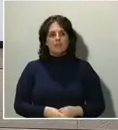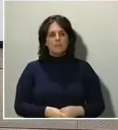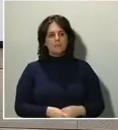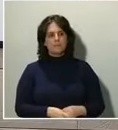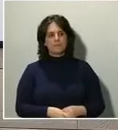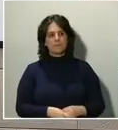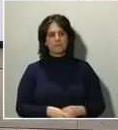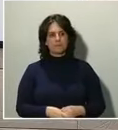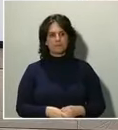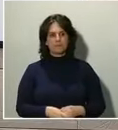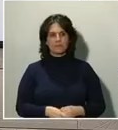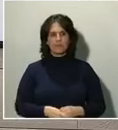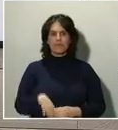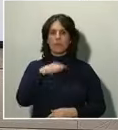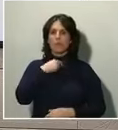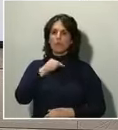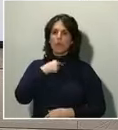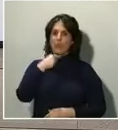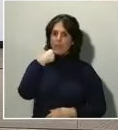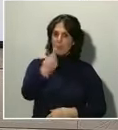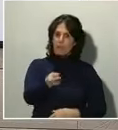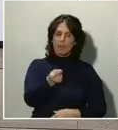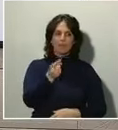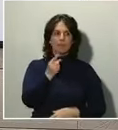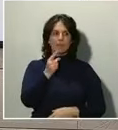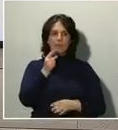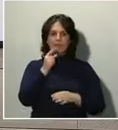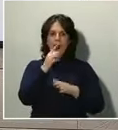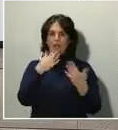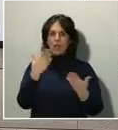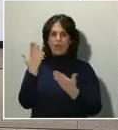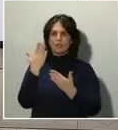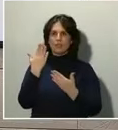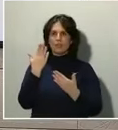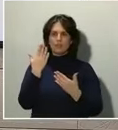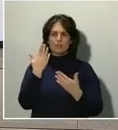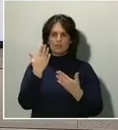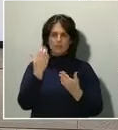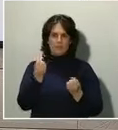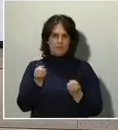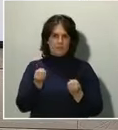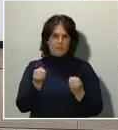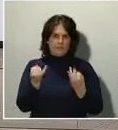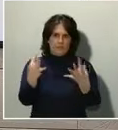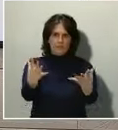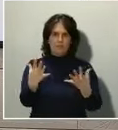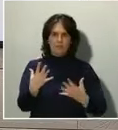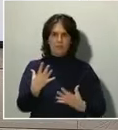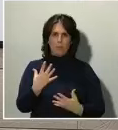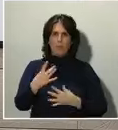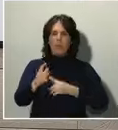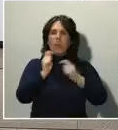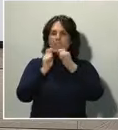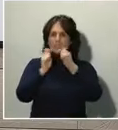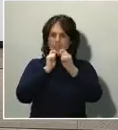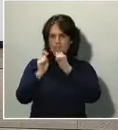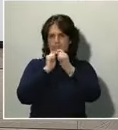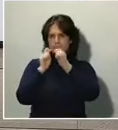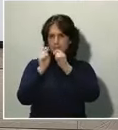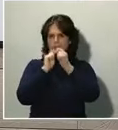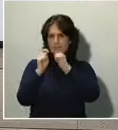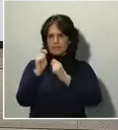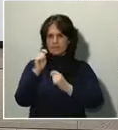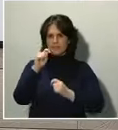presidente, que participan decenas, si no cientos de periodistas, en este acto de